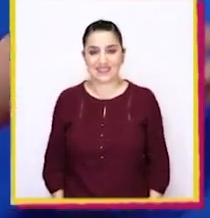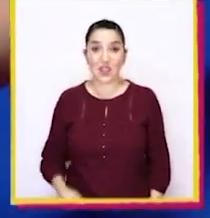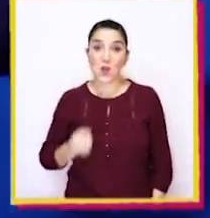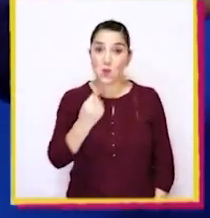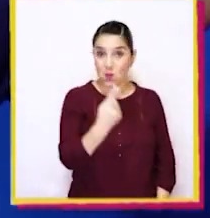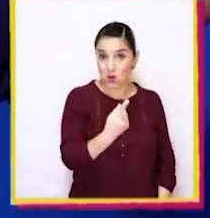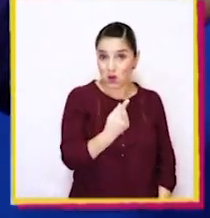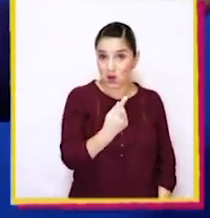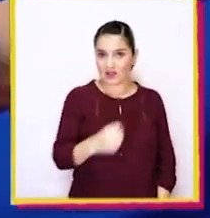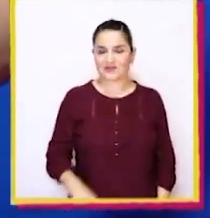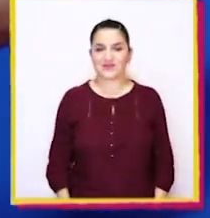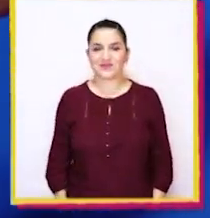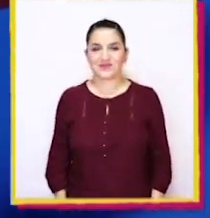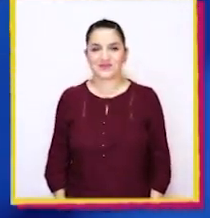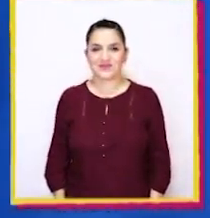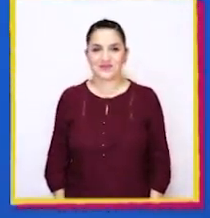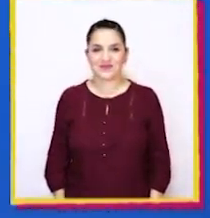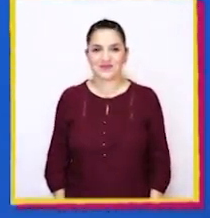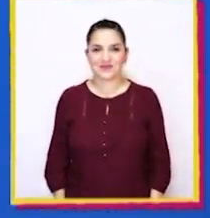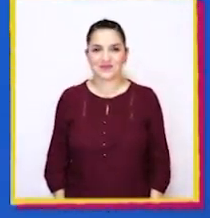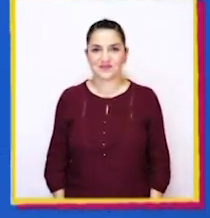Una y...